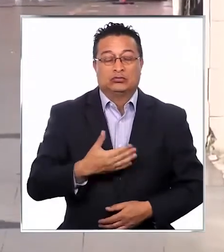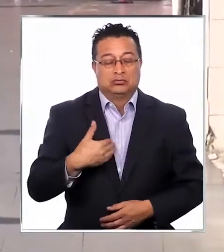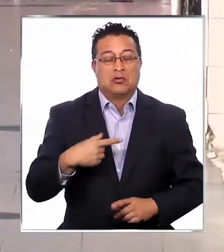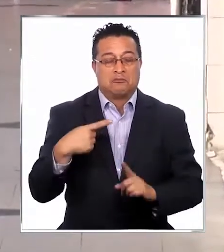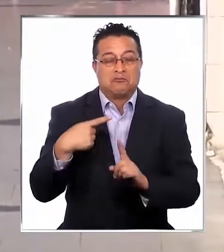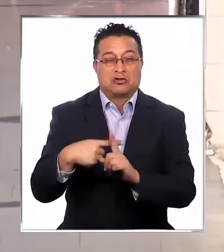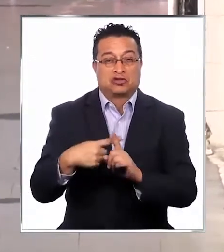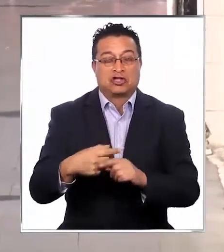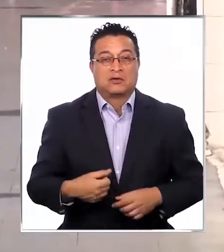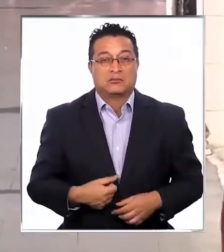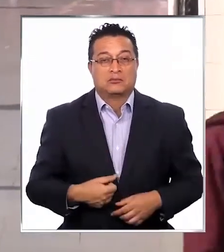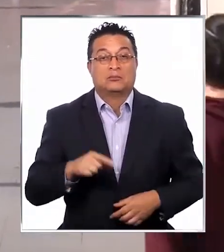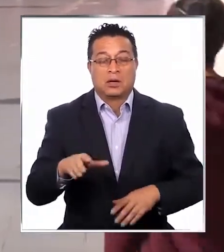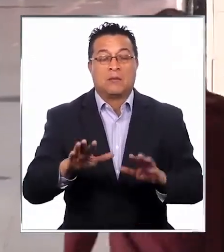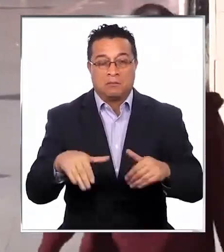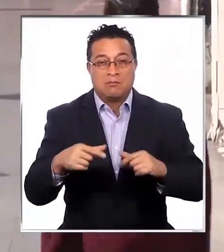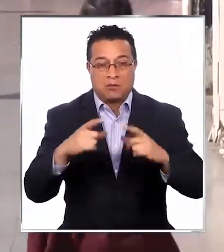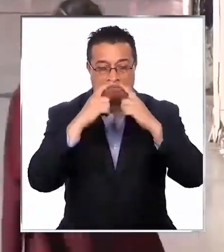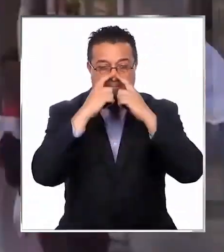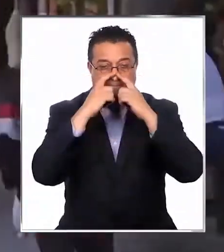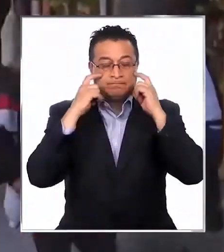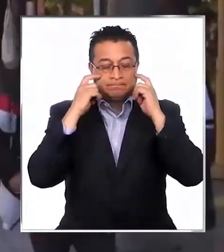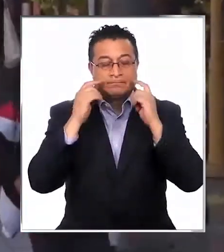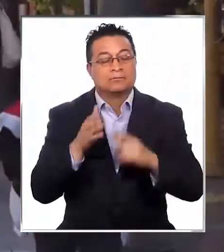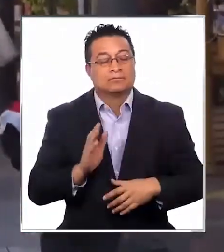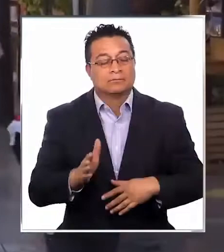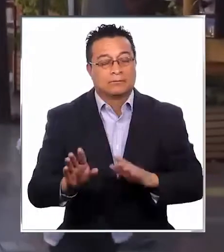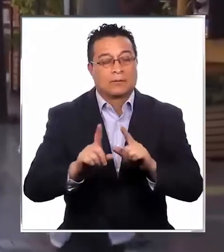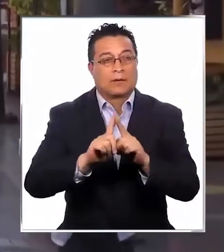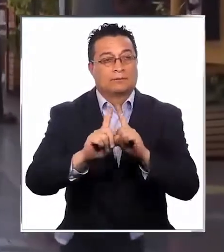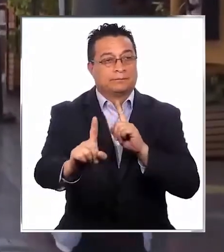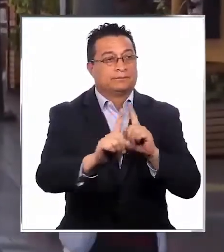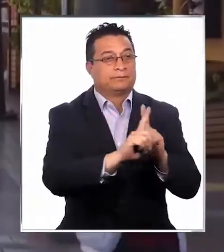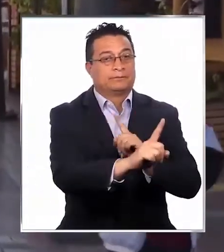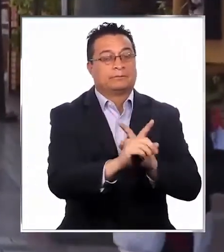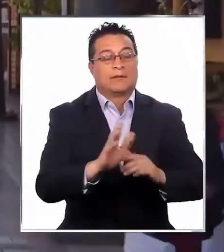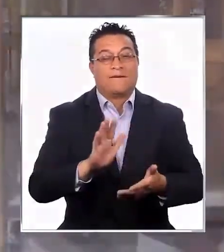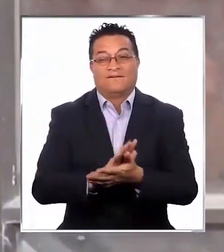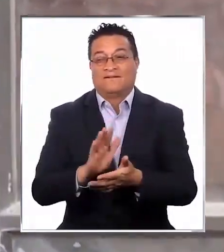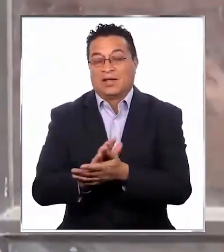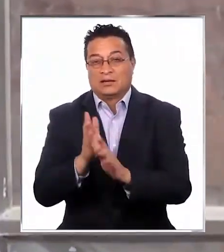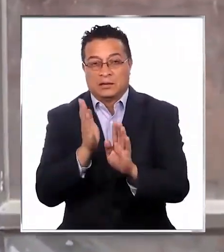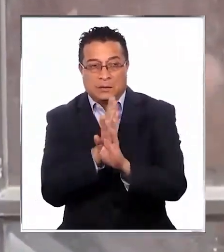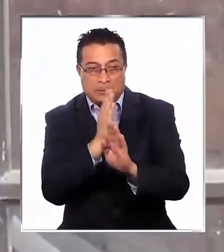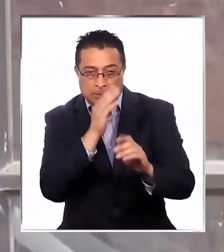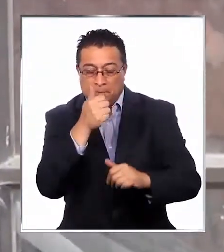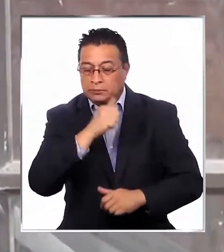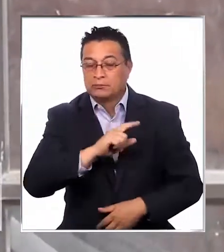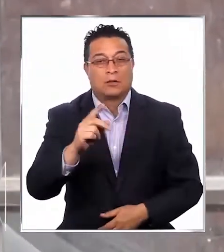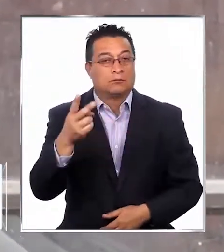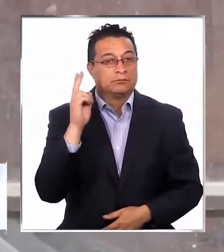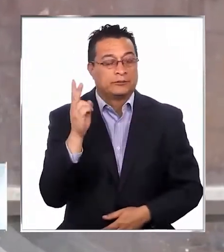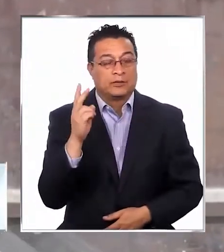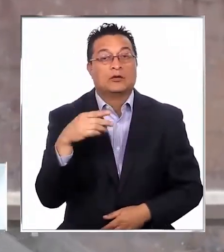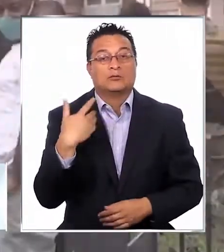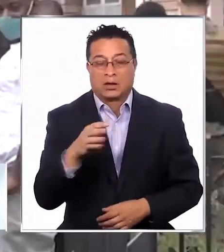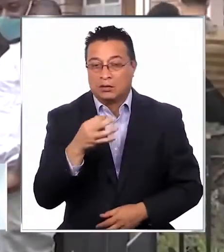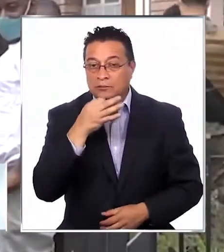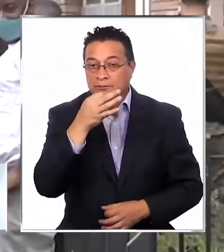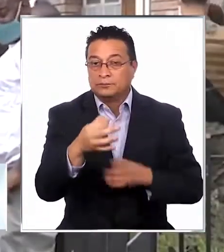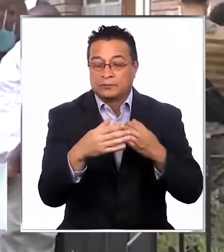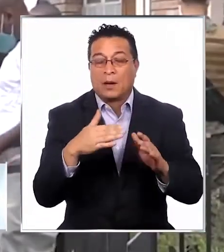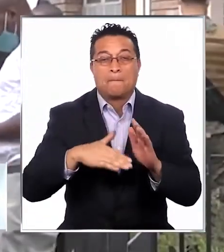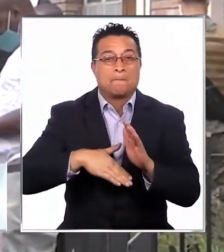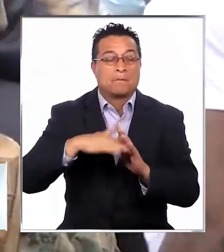poco optimistas. Y habrá que seguir usando mascarillas, manteniendo la distancia física y evitar las fiestas clandestinas que ya han dejado,